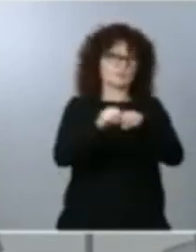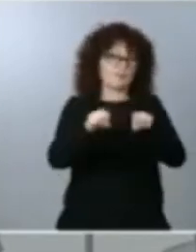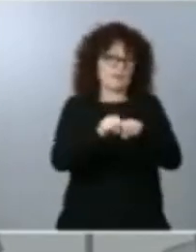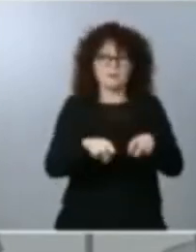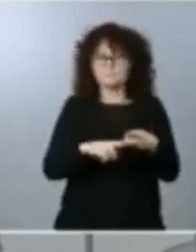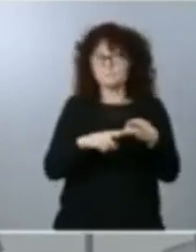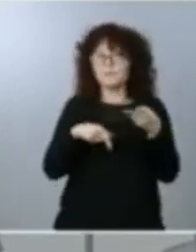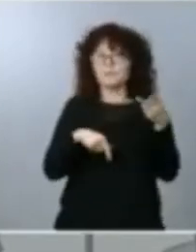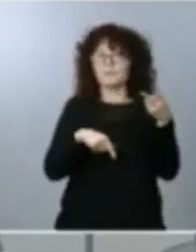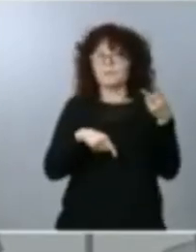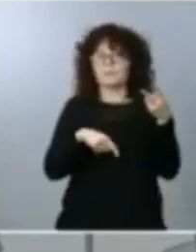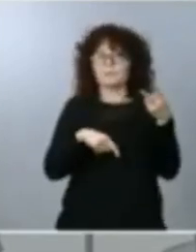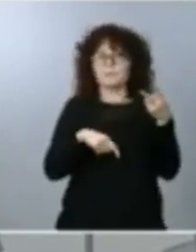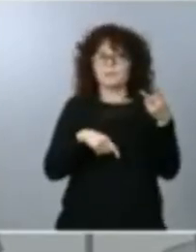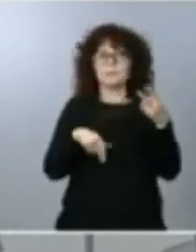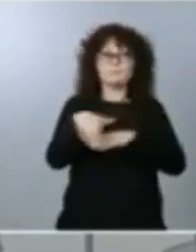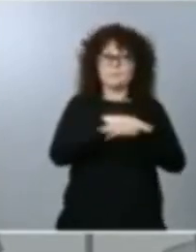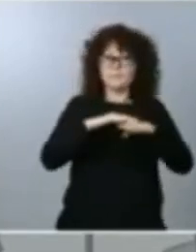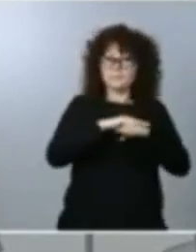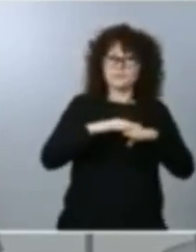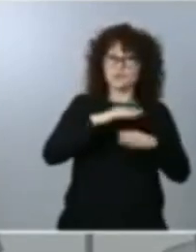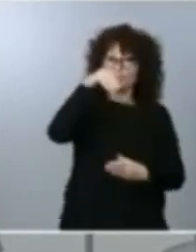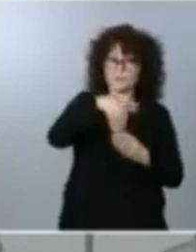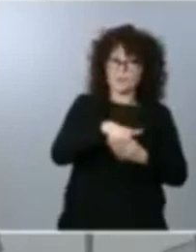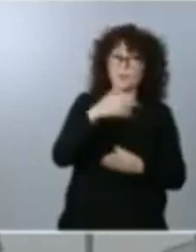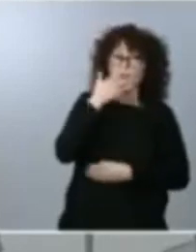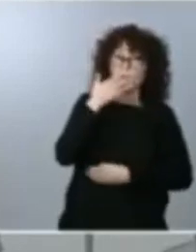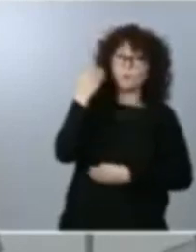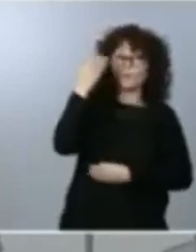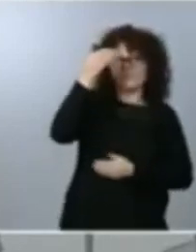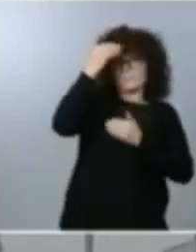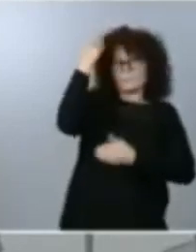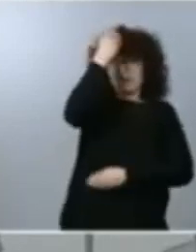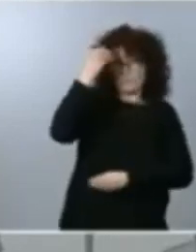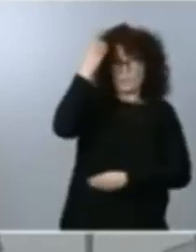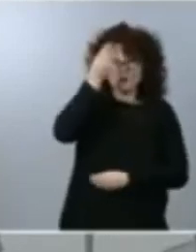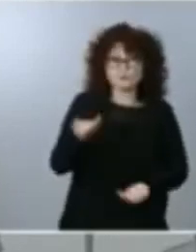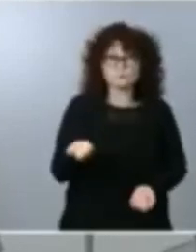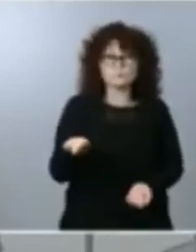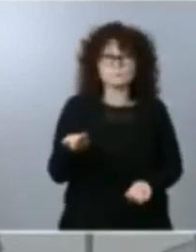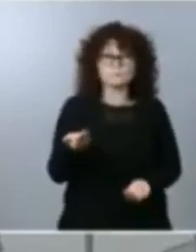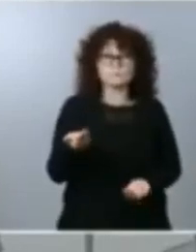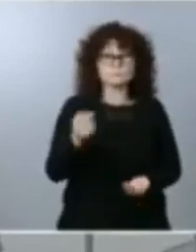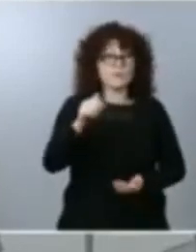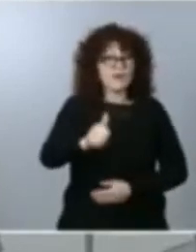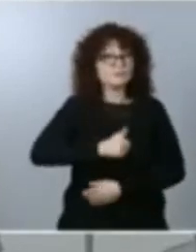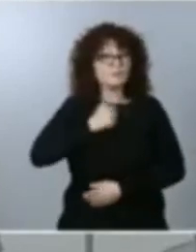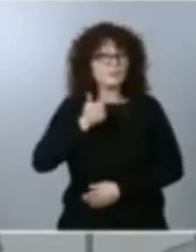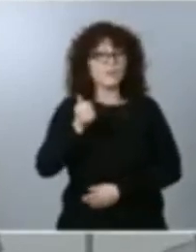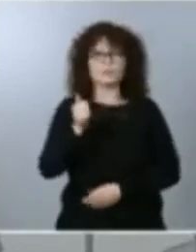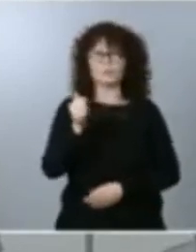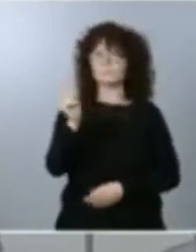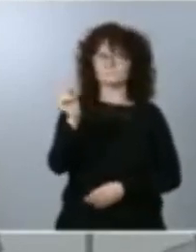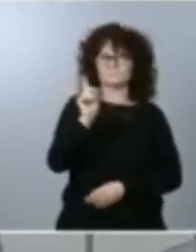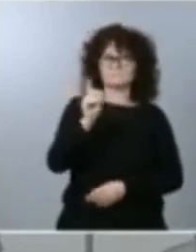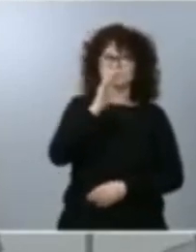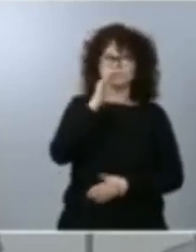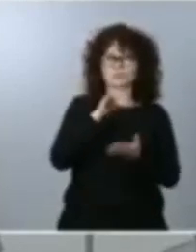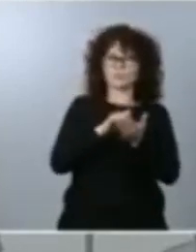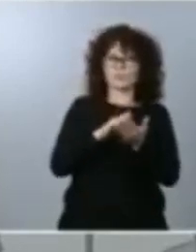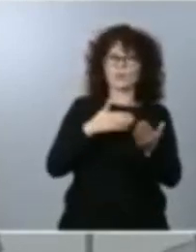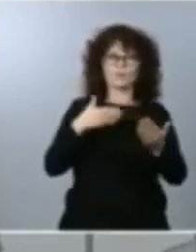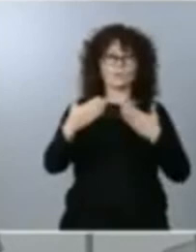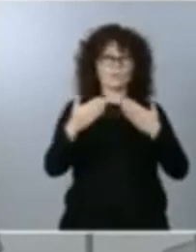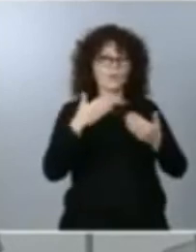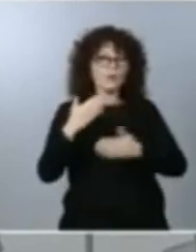al ministro de Interior en Marruecos y eso no es casualidad es como consecuencia de un diálogo sistemático que